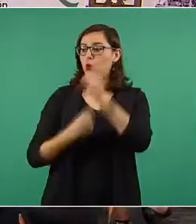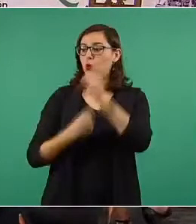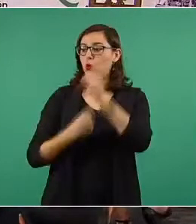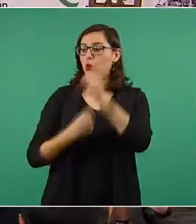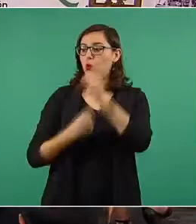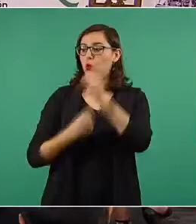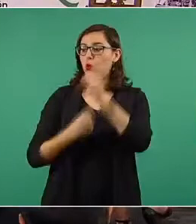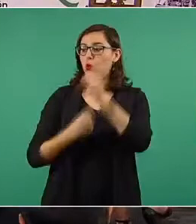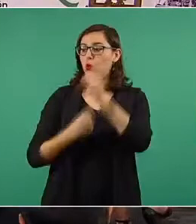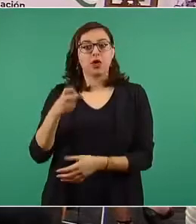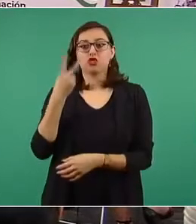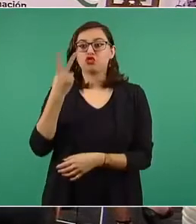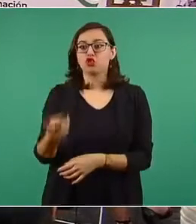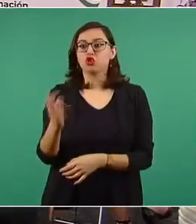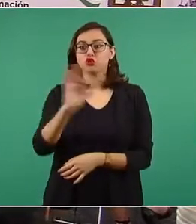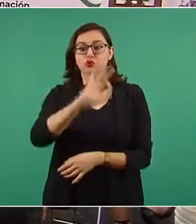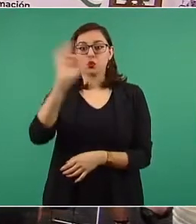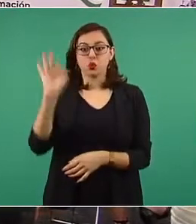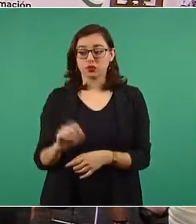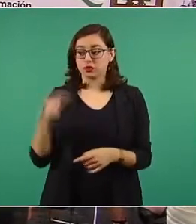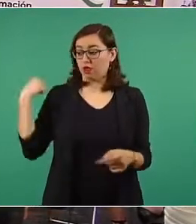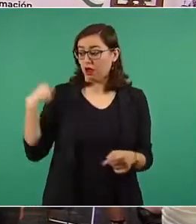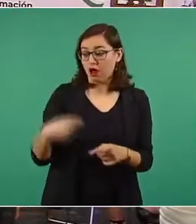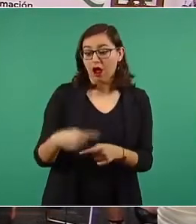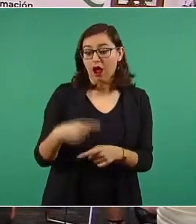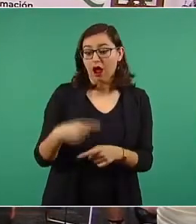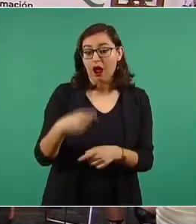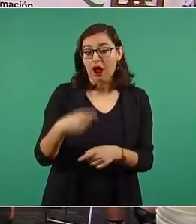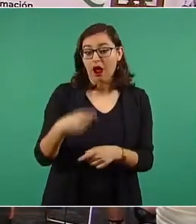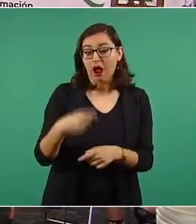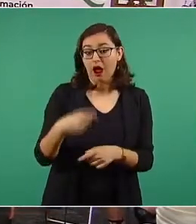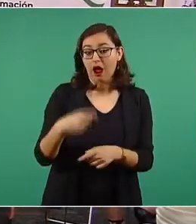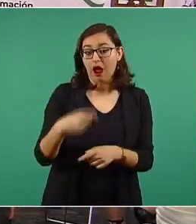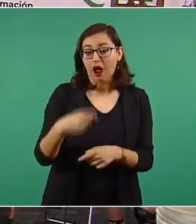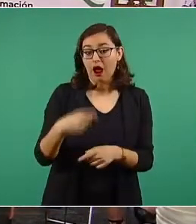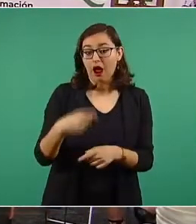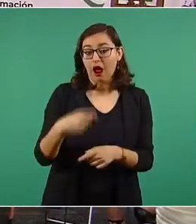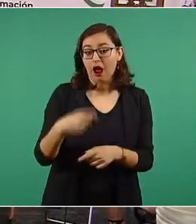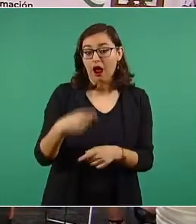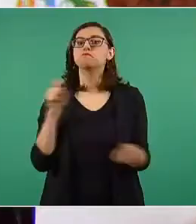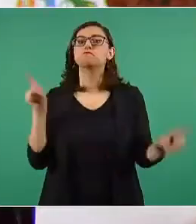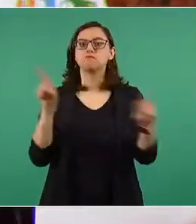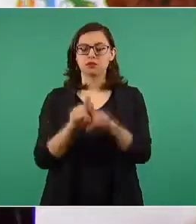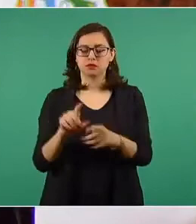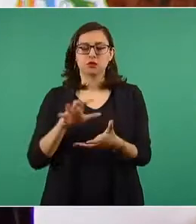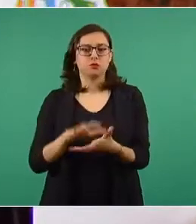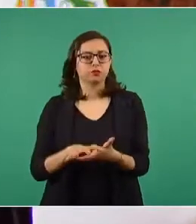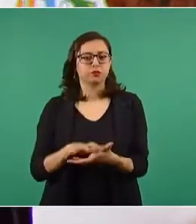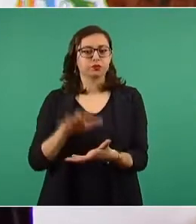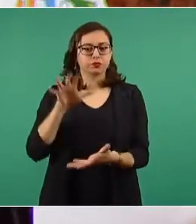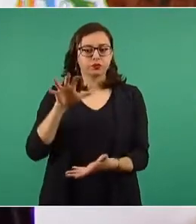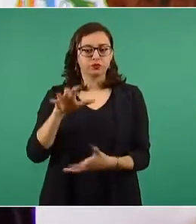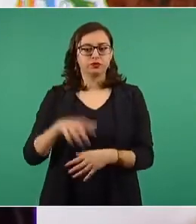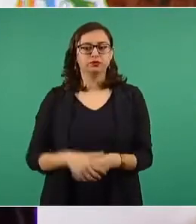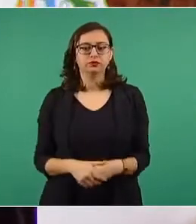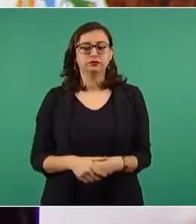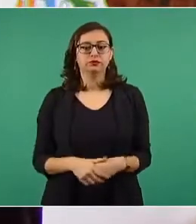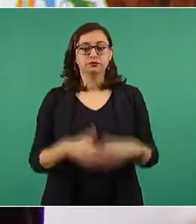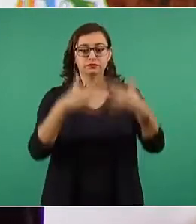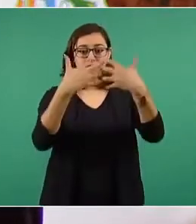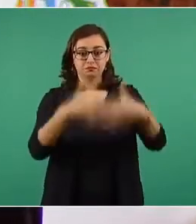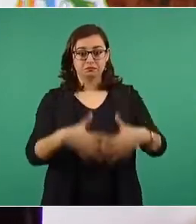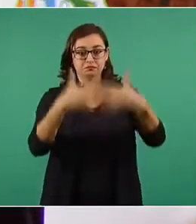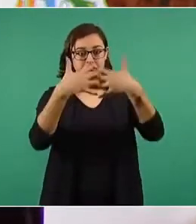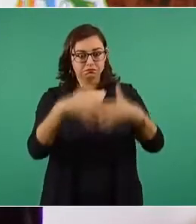y lo ha hecho otro tanto en lo que va de este año. El sector industrial está en